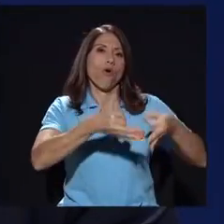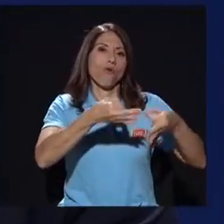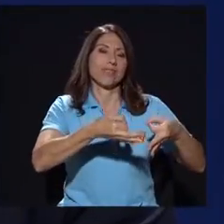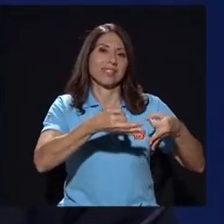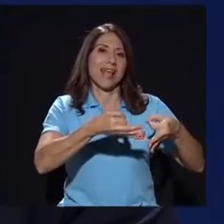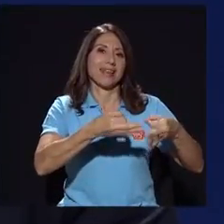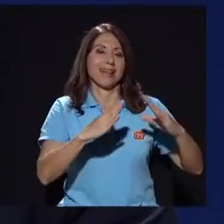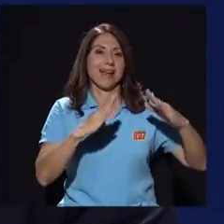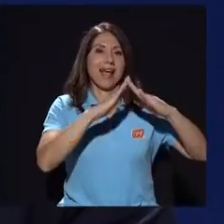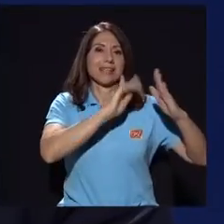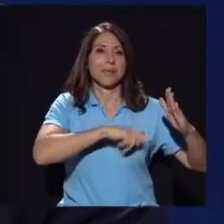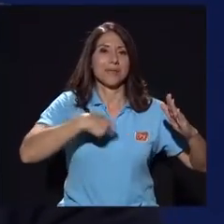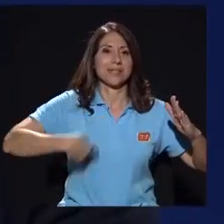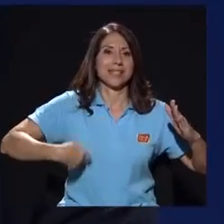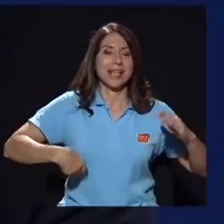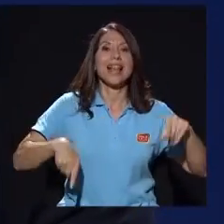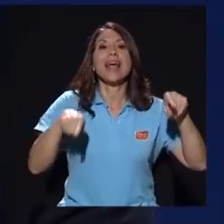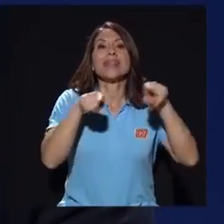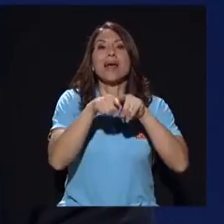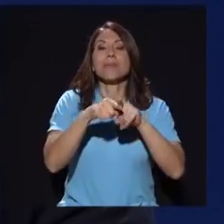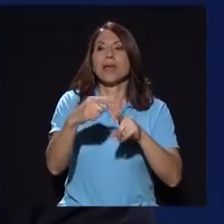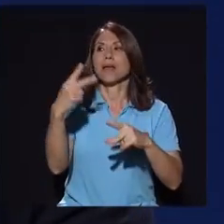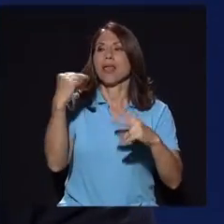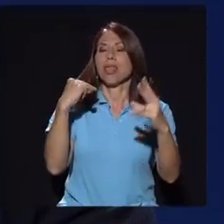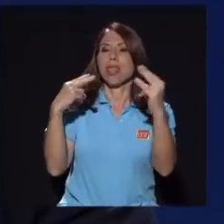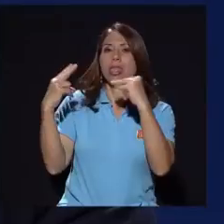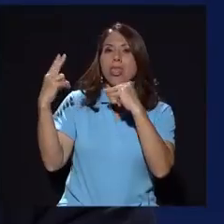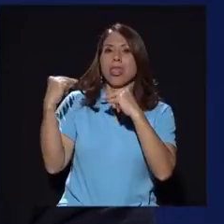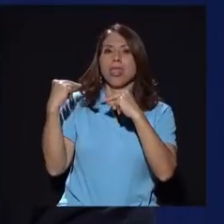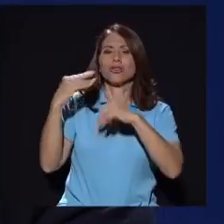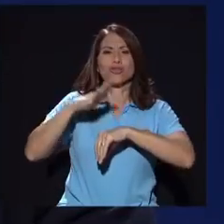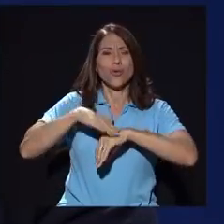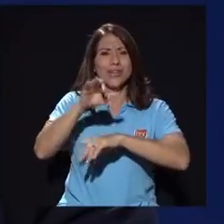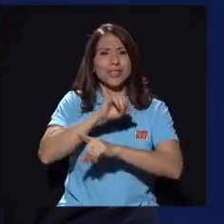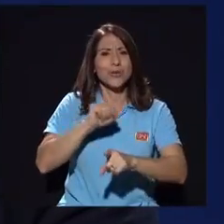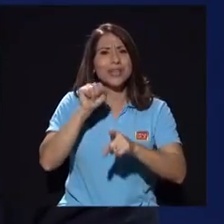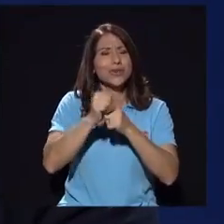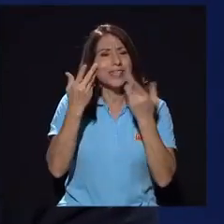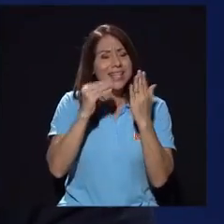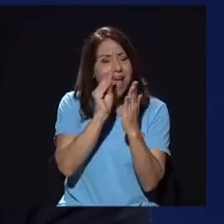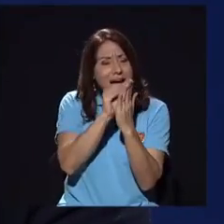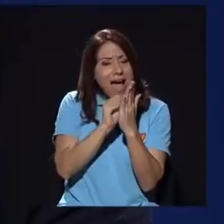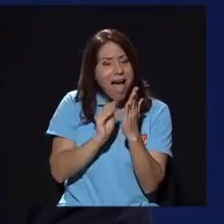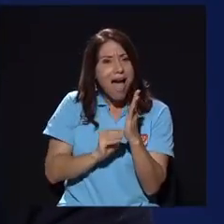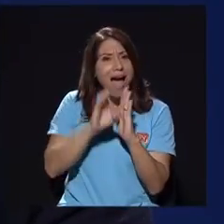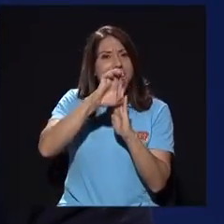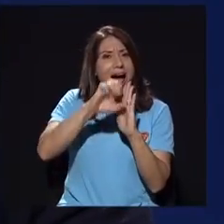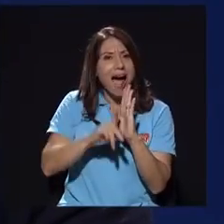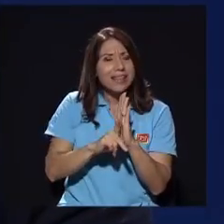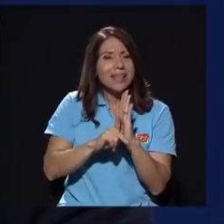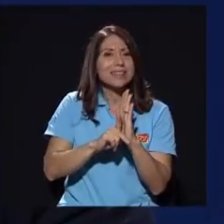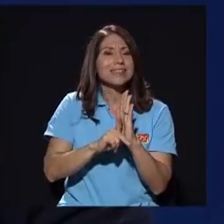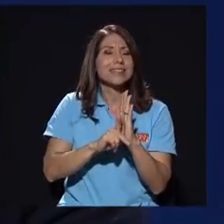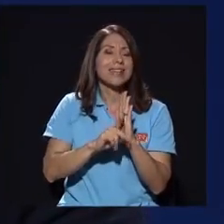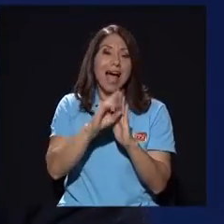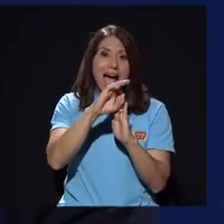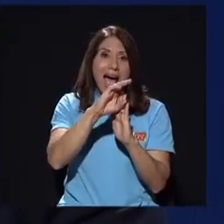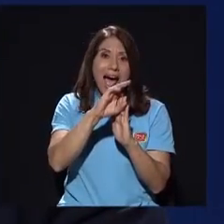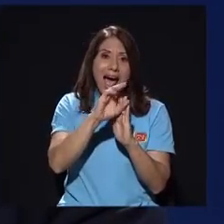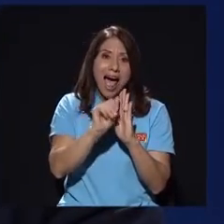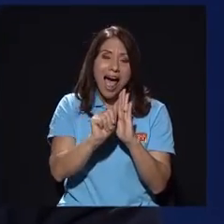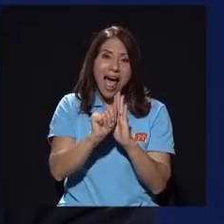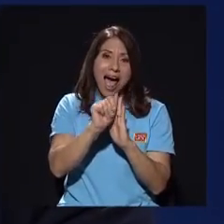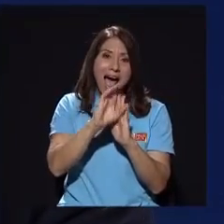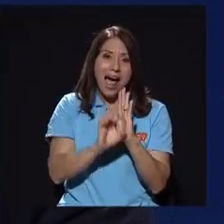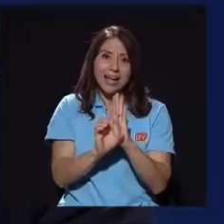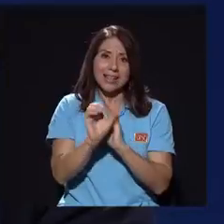a negarnos también situaciones que estaban en actas de la Junta Directiva. Ahí confirmamos, en la Junta Directiva del Banco de Costa Rica, situaciones que